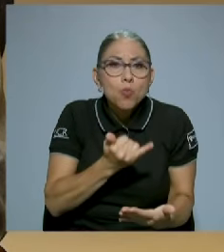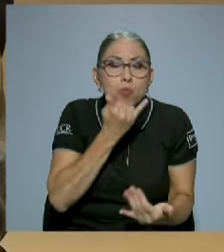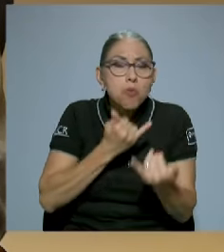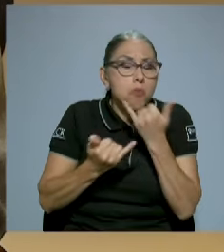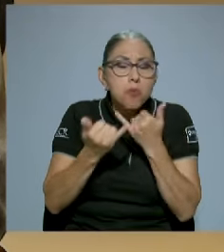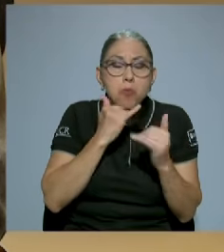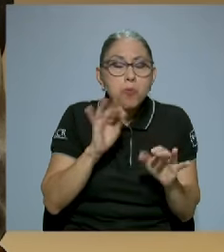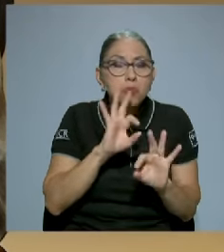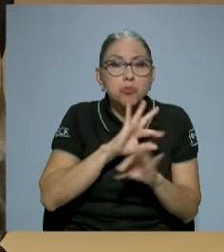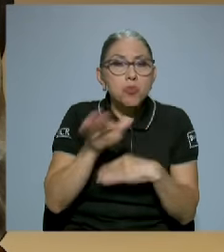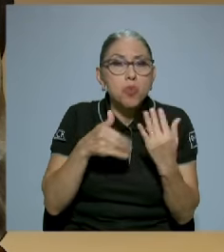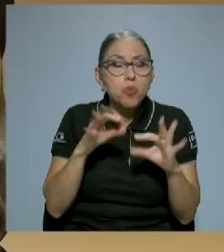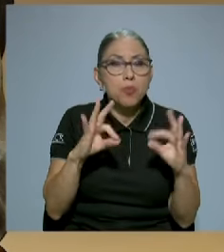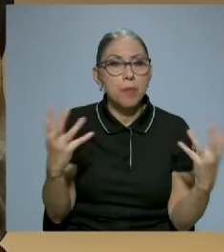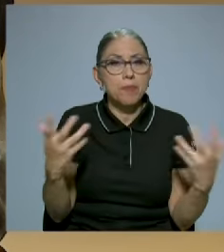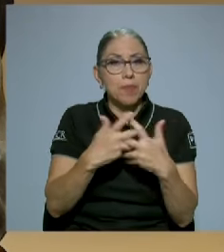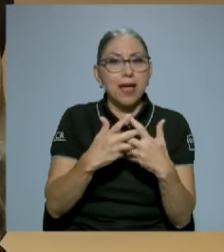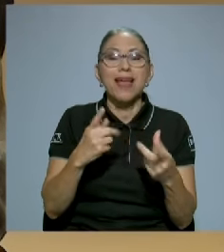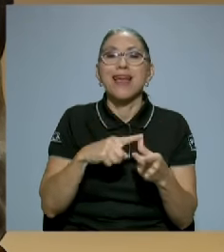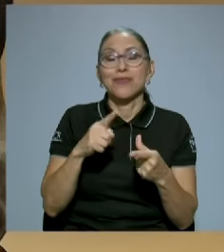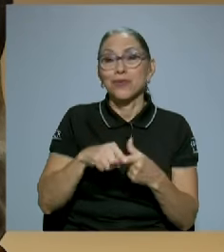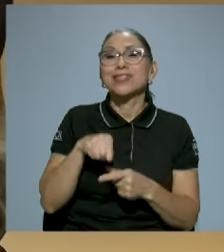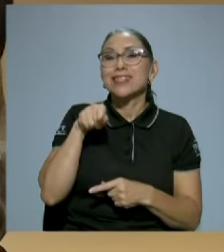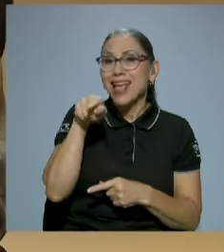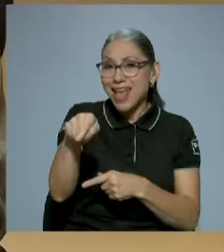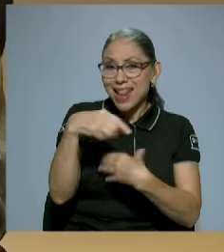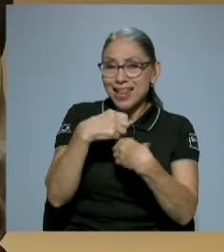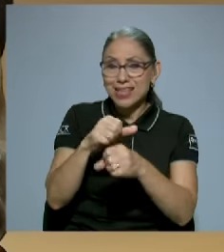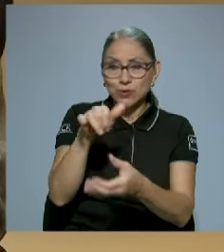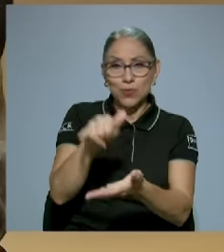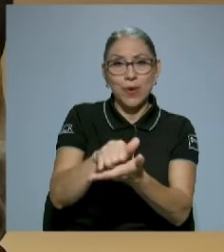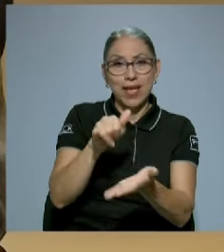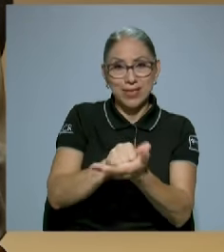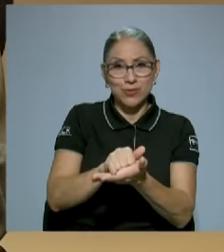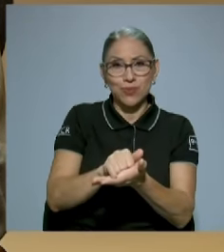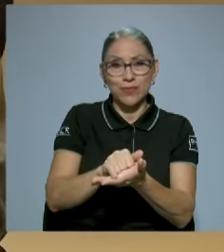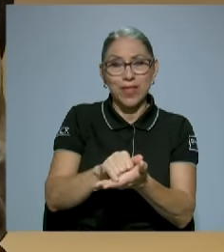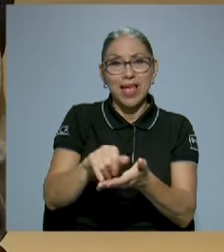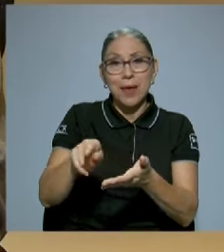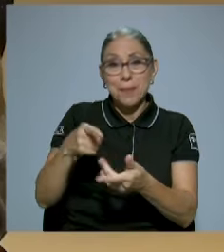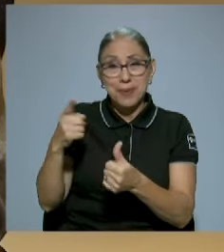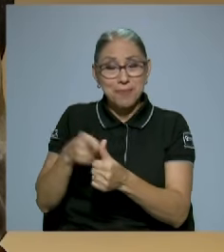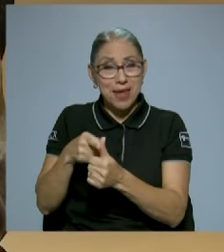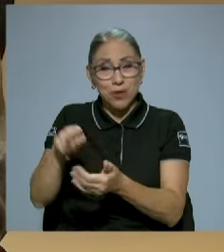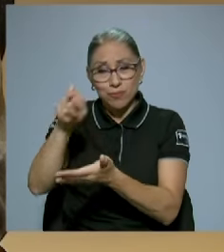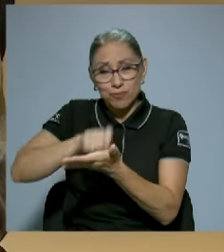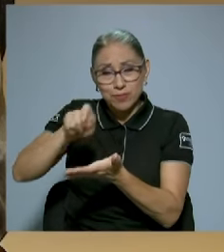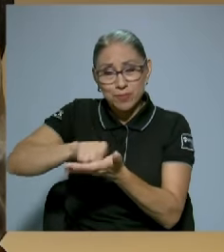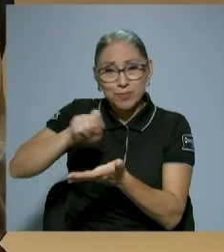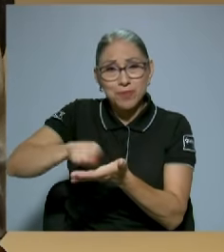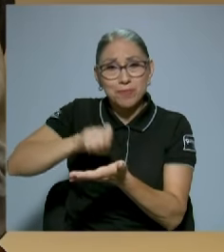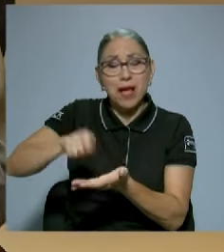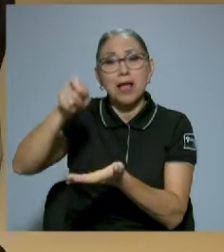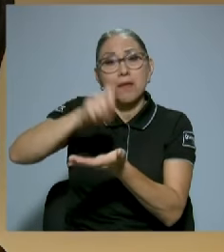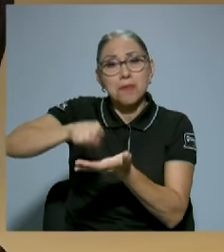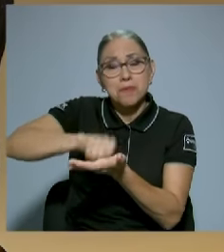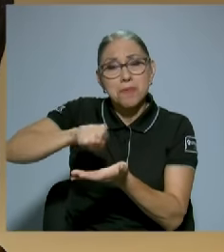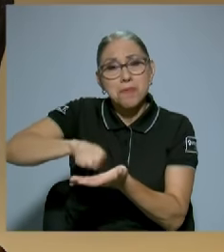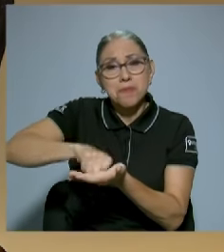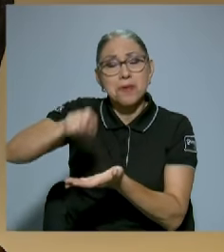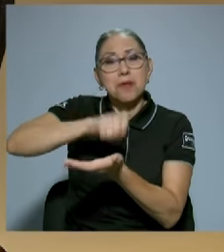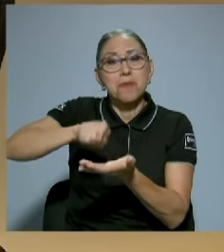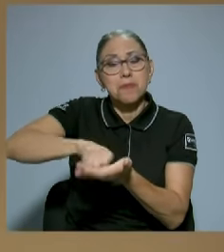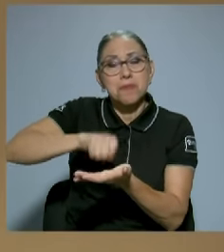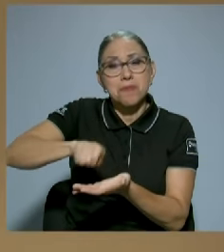dicho. Entonces él tuvo esa práctica de hacer esas actas a mano como 13, 14 años. De ahí que